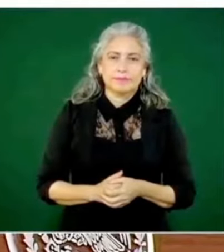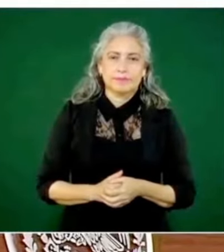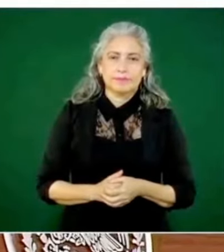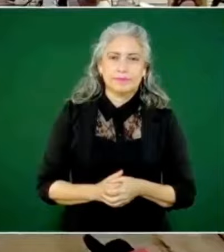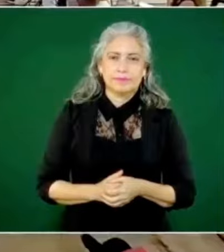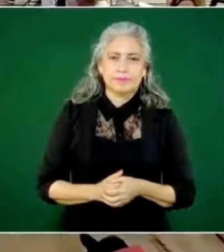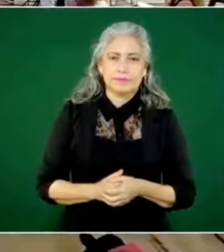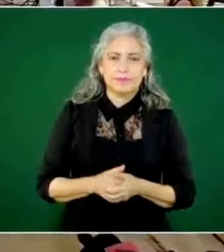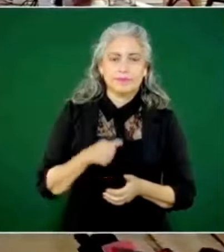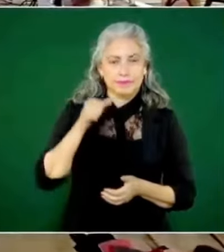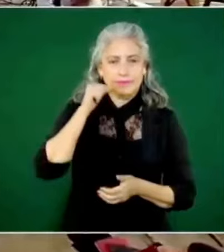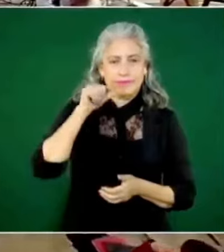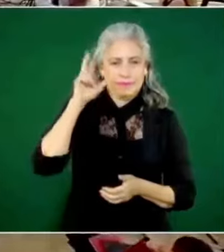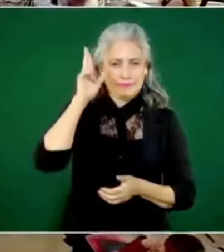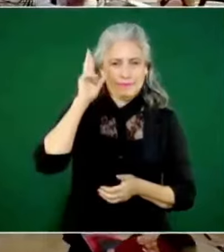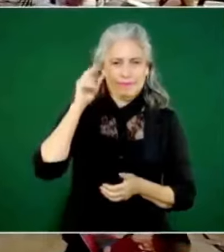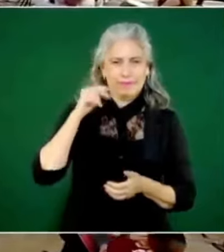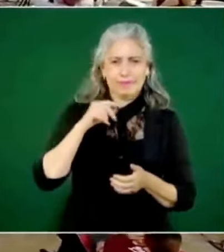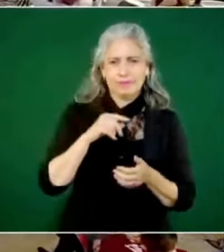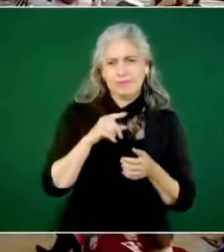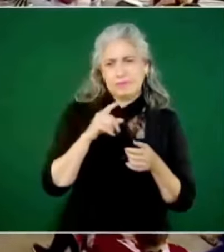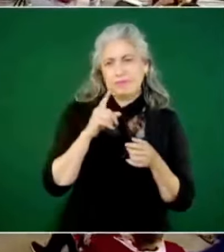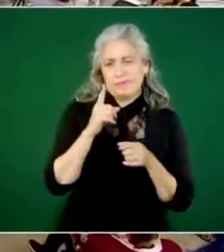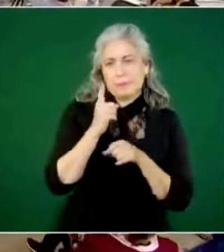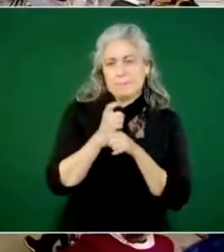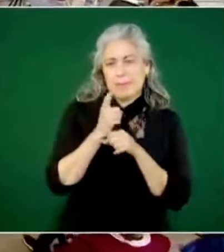Y ayer leímos una parte,